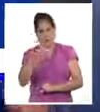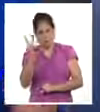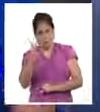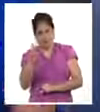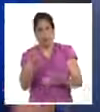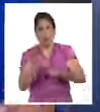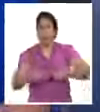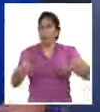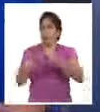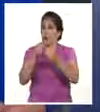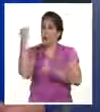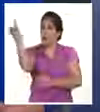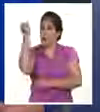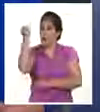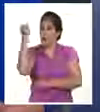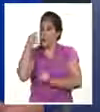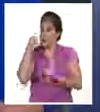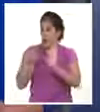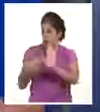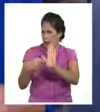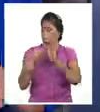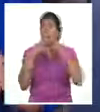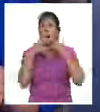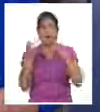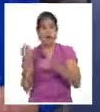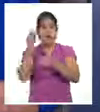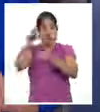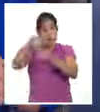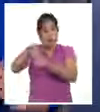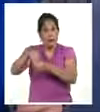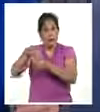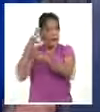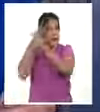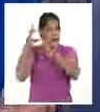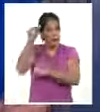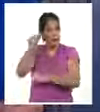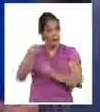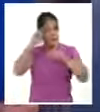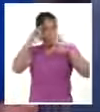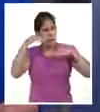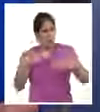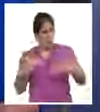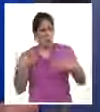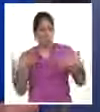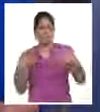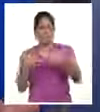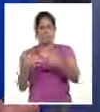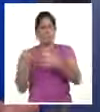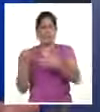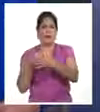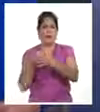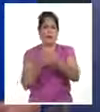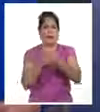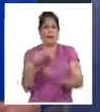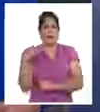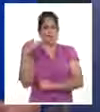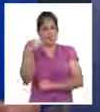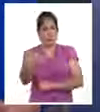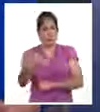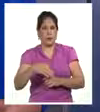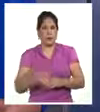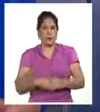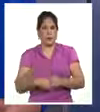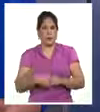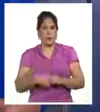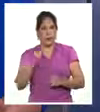un congreso internacional que ya muestra la necesaria integración entre ciencia y salud para enfrentar el futuro. Gisela García